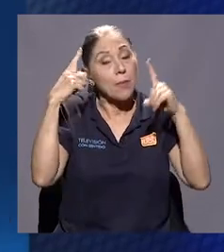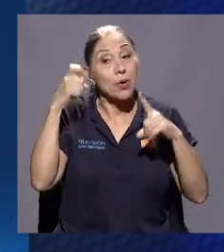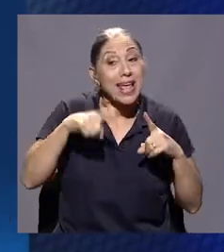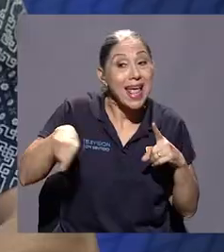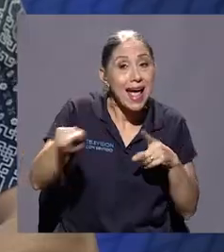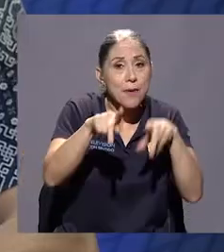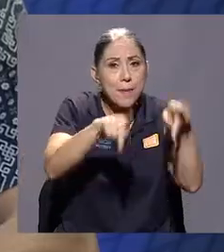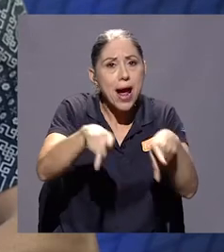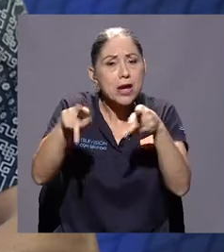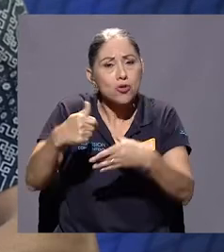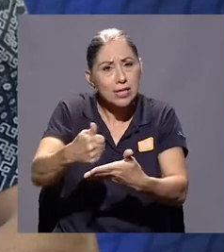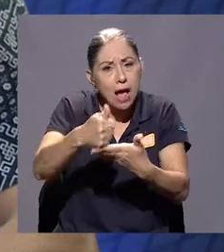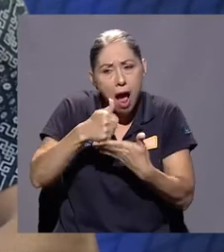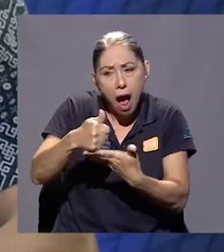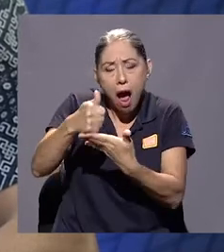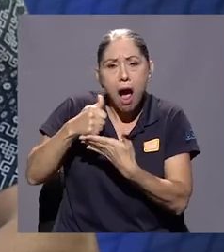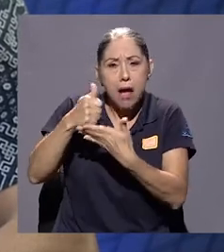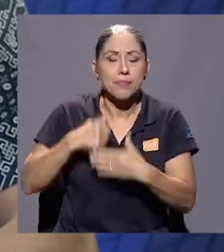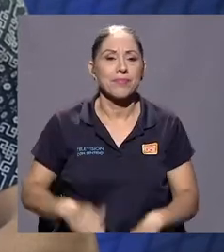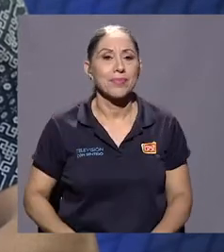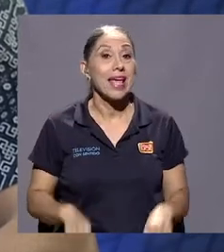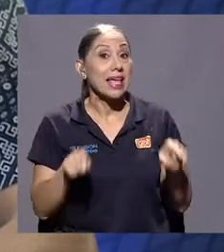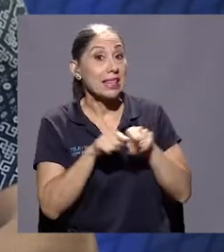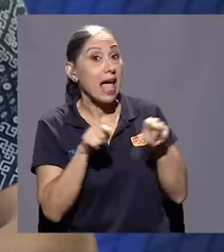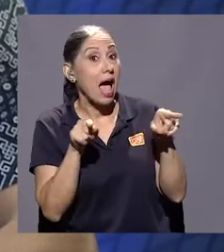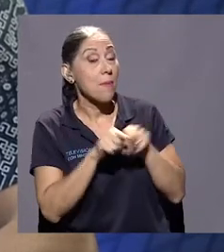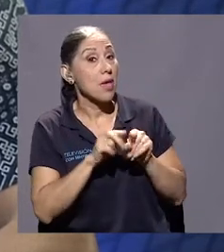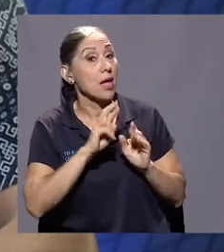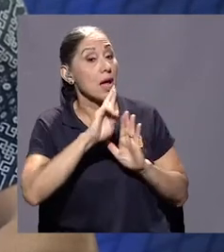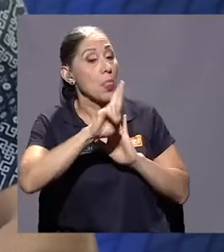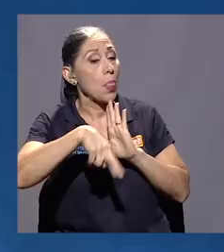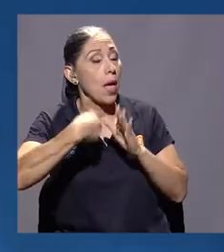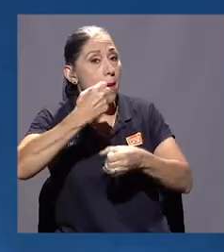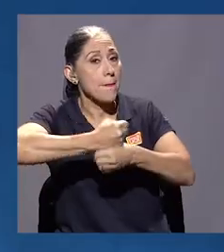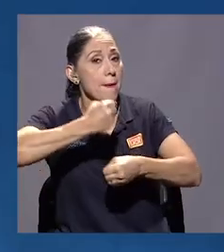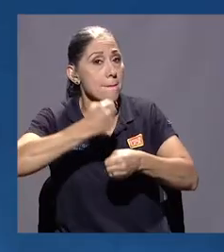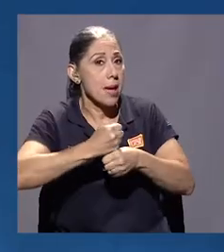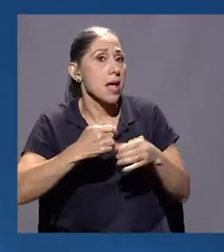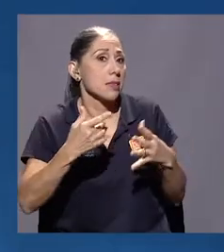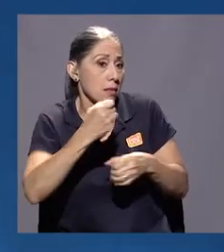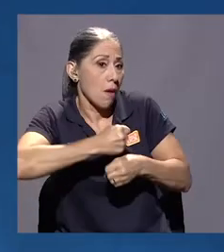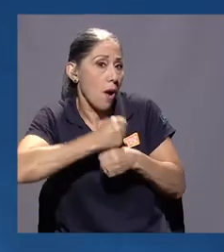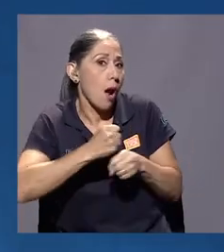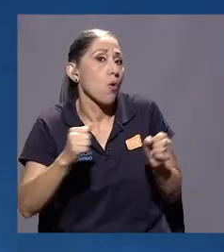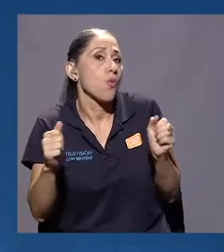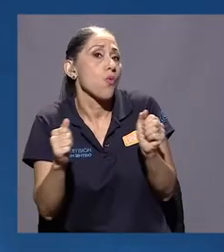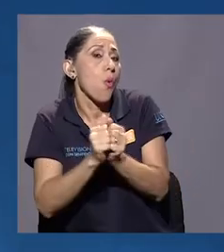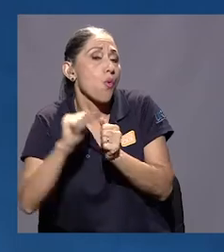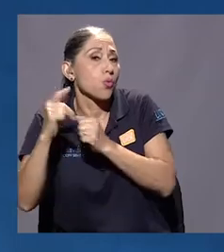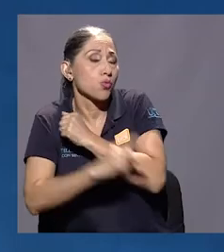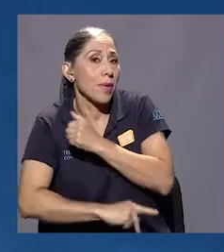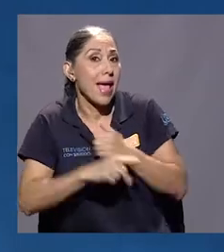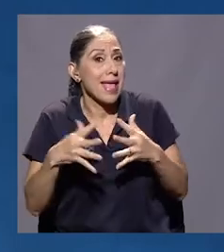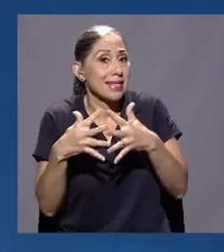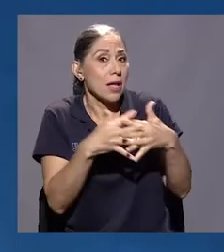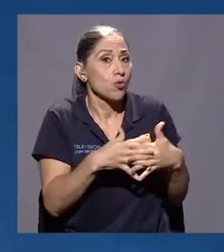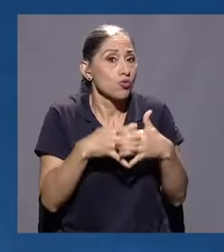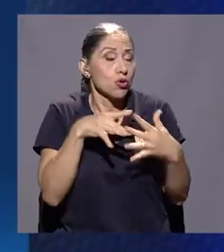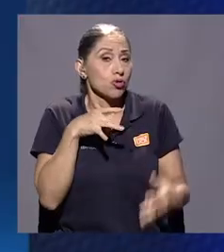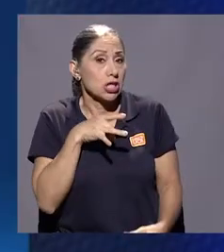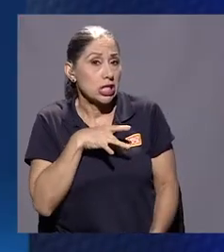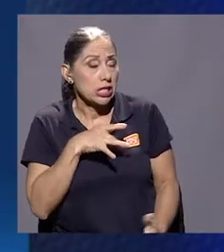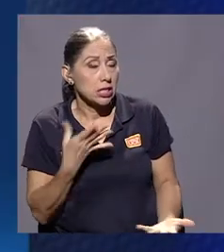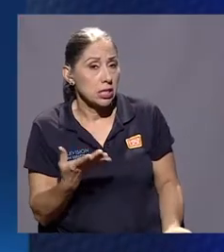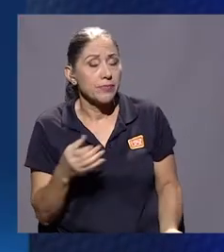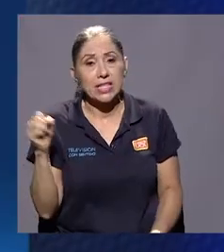ayudar. Y finalmente, para enriquecer el producto, el papel de las coproducciones, ¿verdad? Con Estados Unidos, Chile. Exactamente,